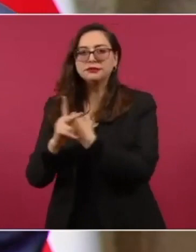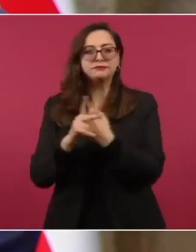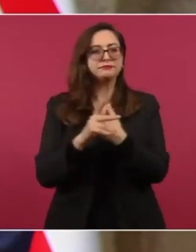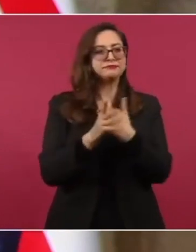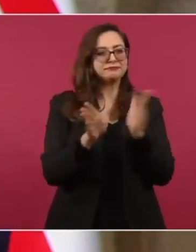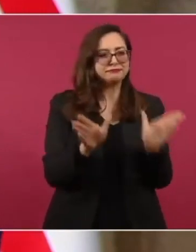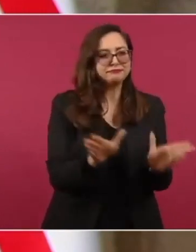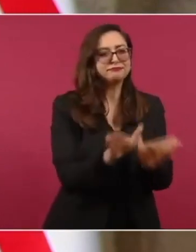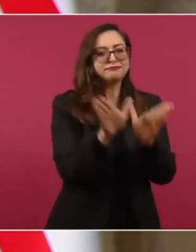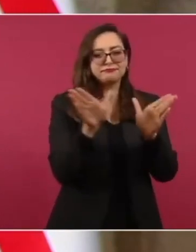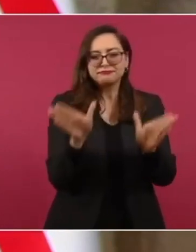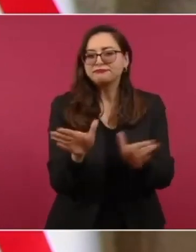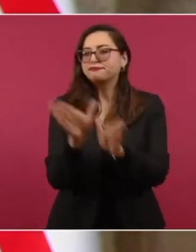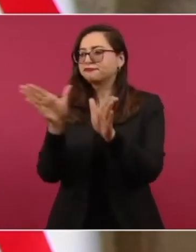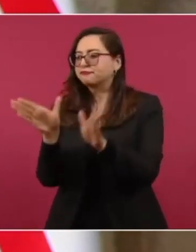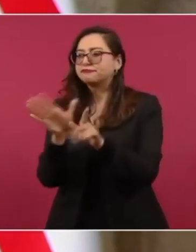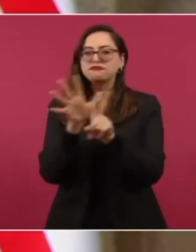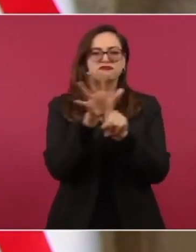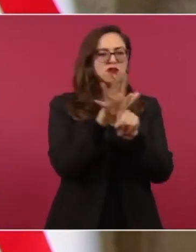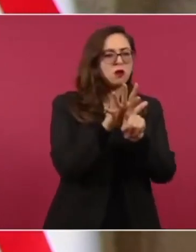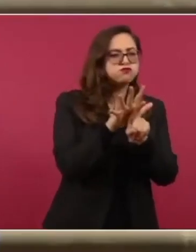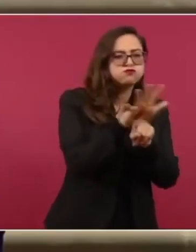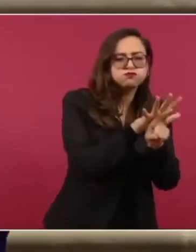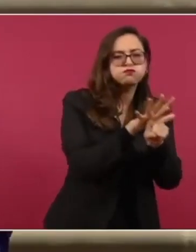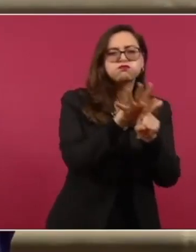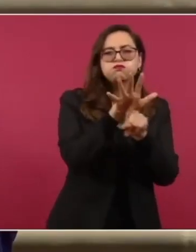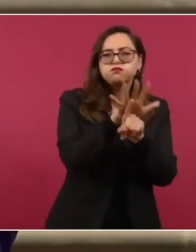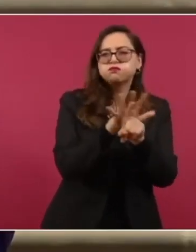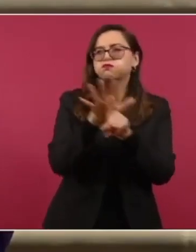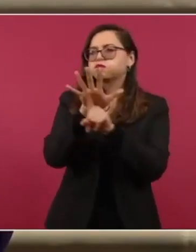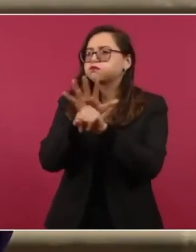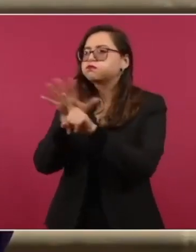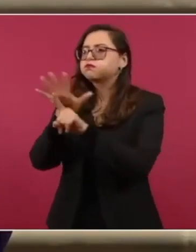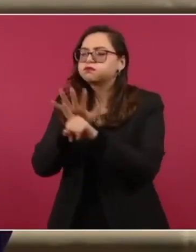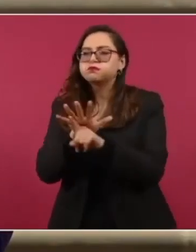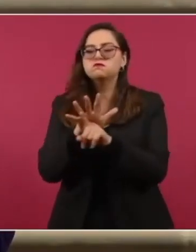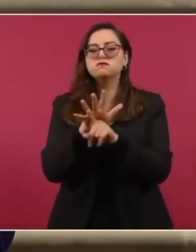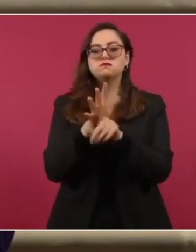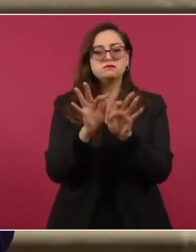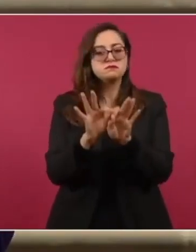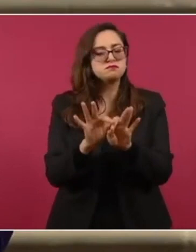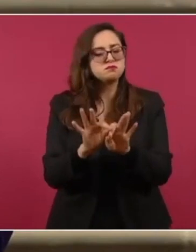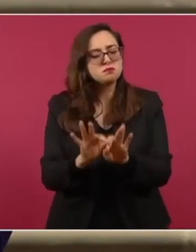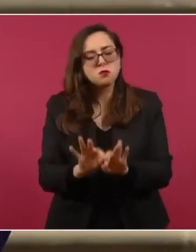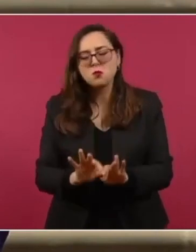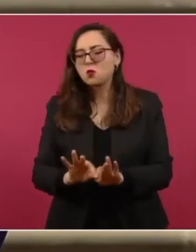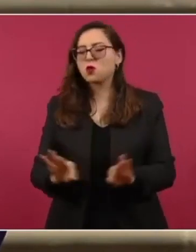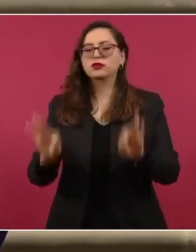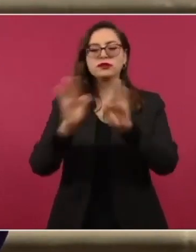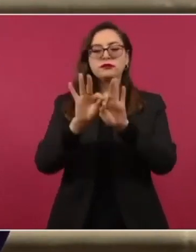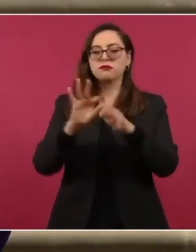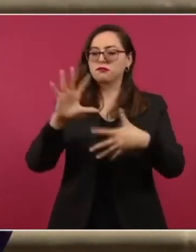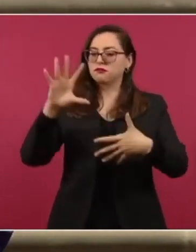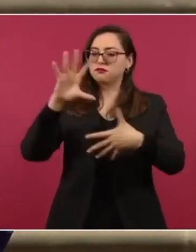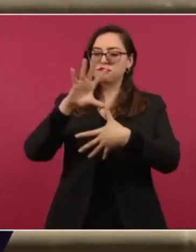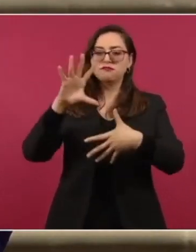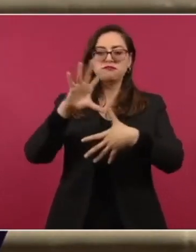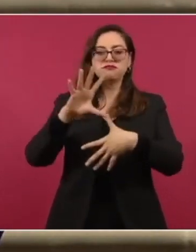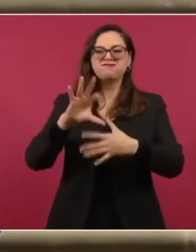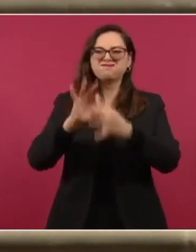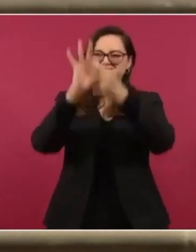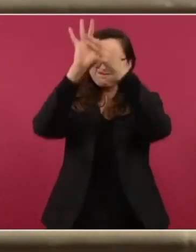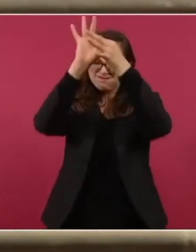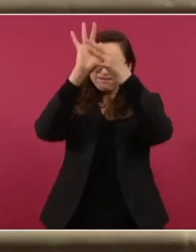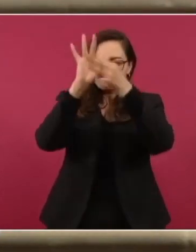importancia, de la trascendencia de unirnos en América del Norte